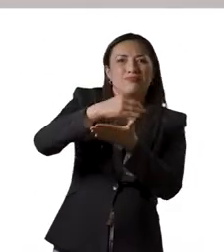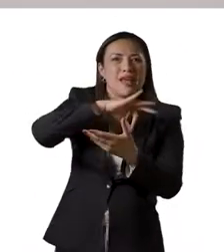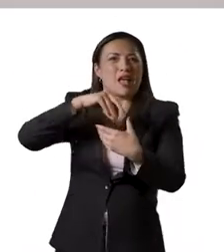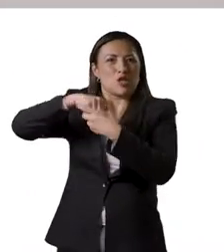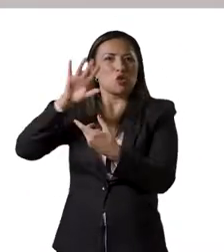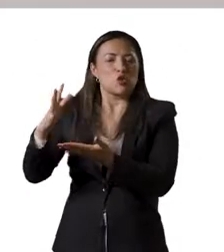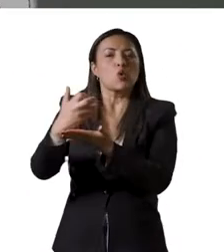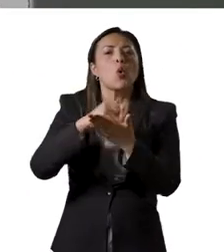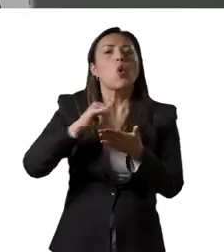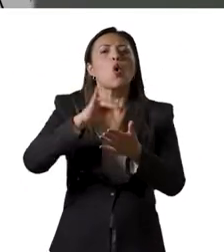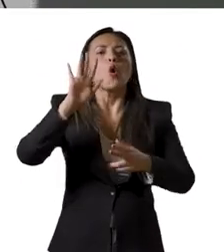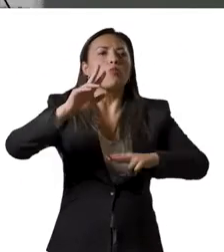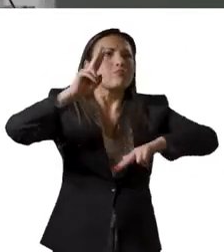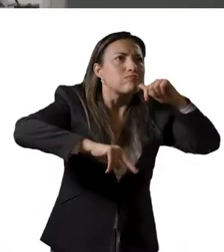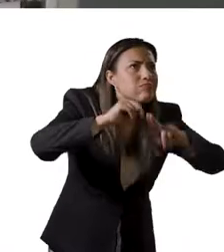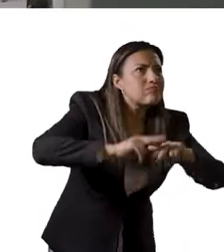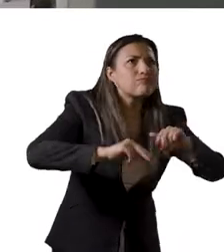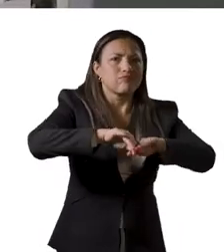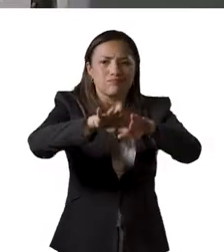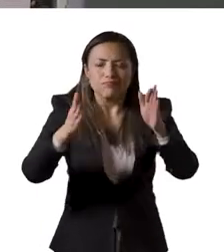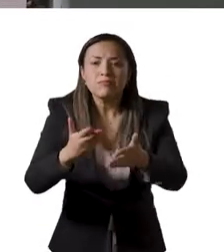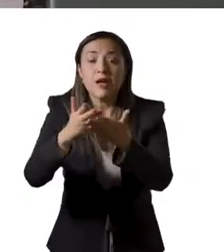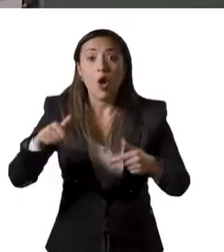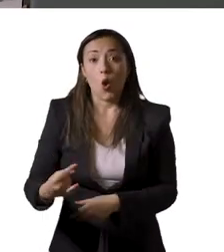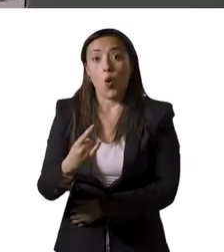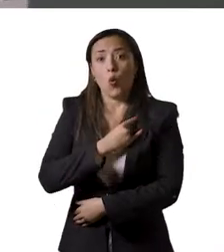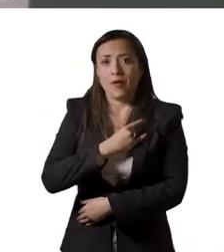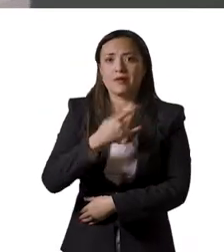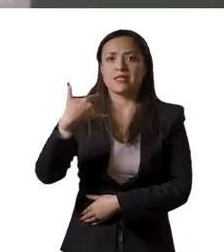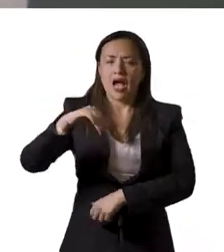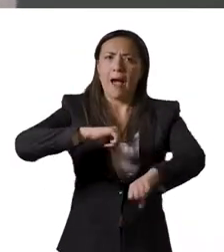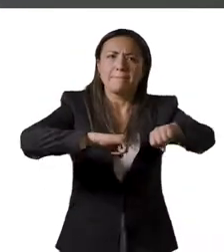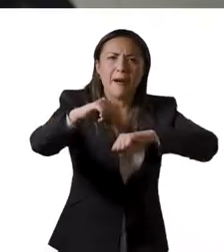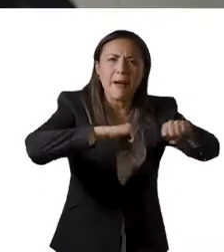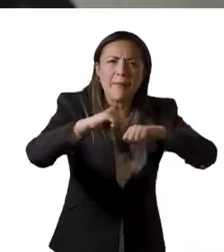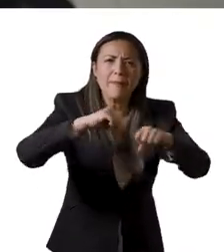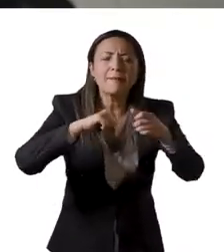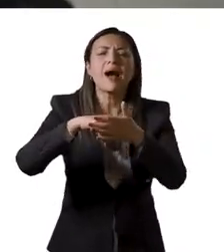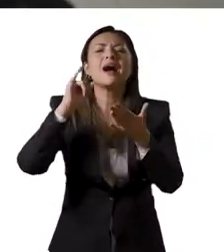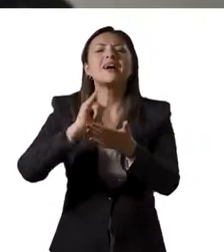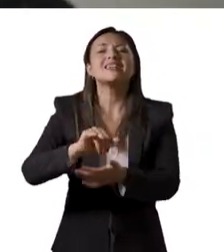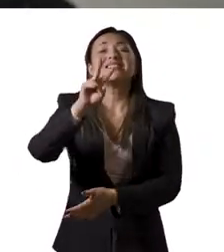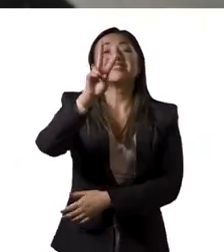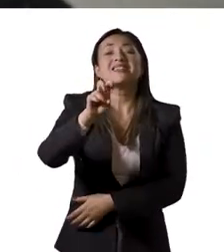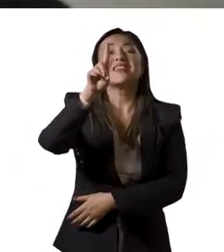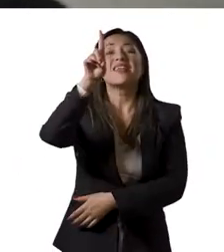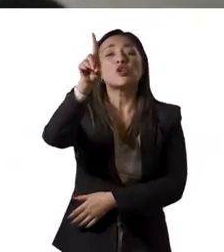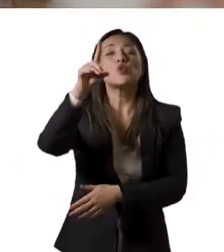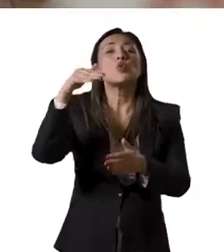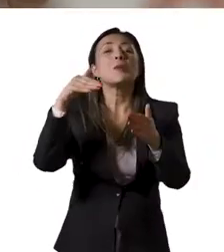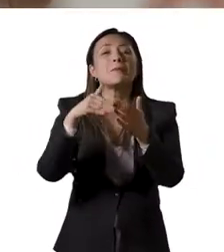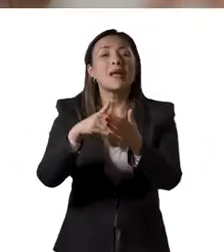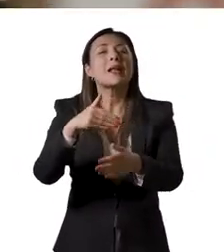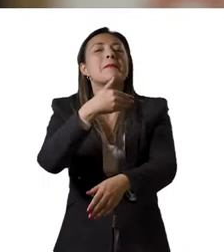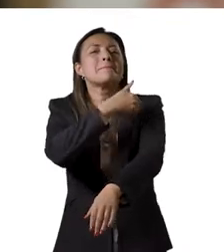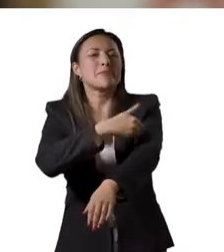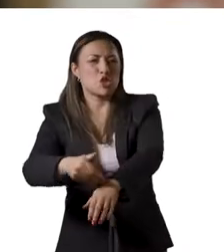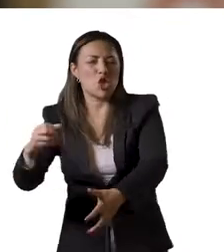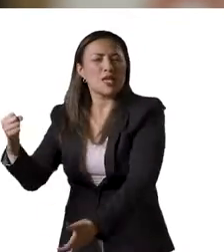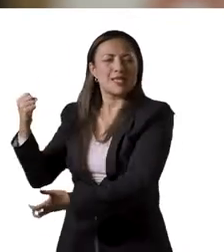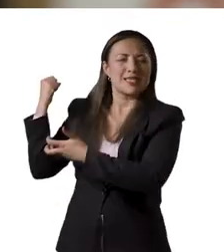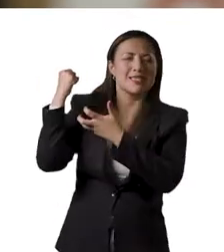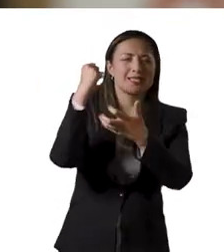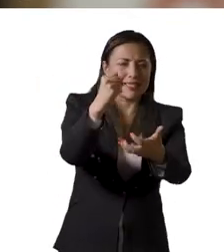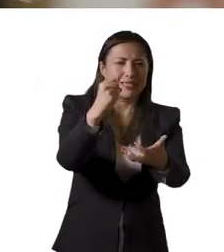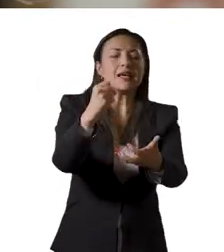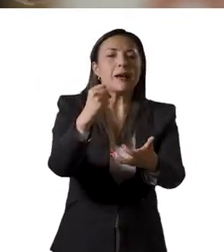Sistema General de Regalías con componentes de infraestructura y equipamiento, la universidad gestionó 71,039